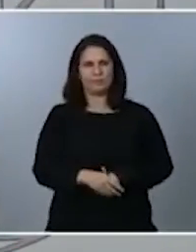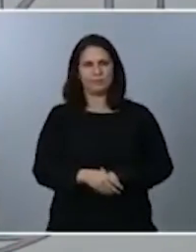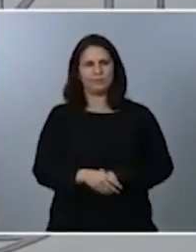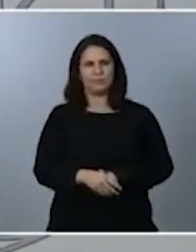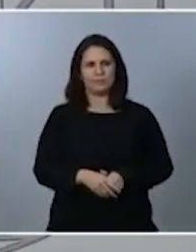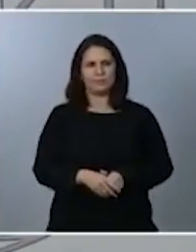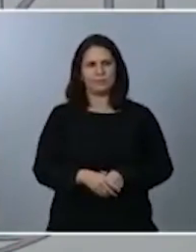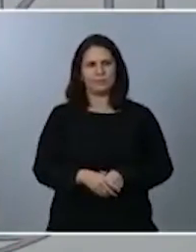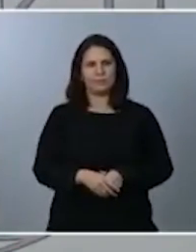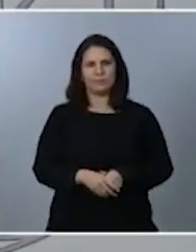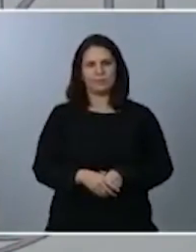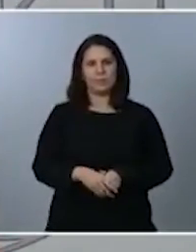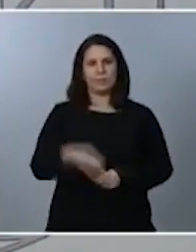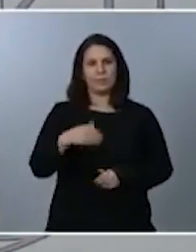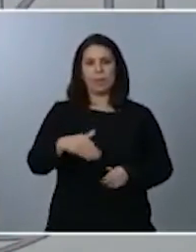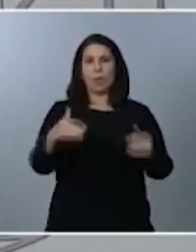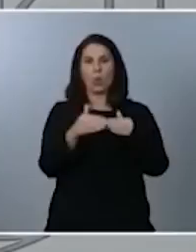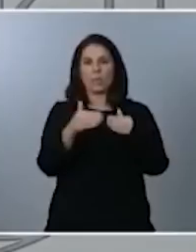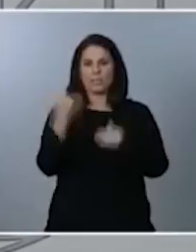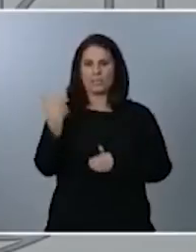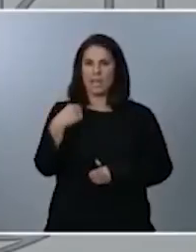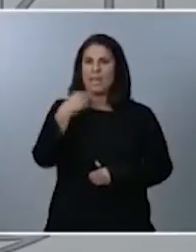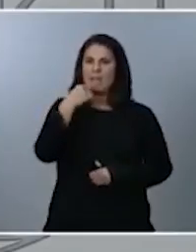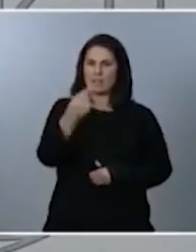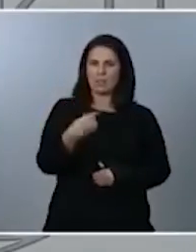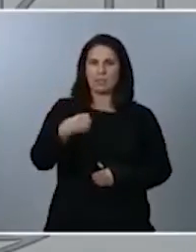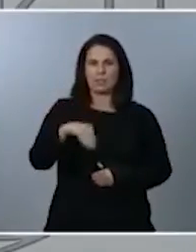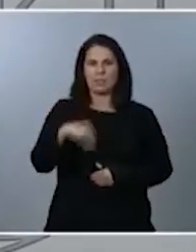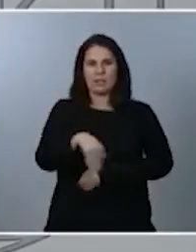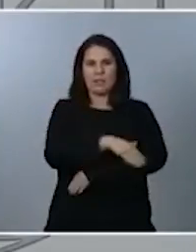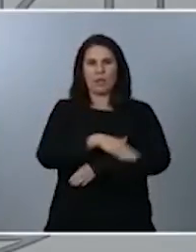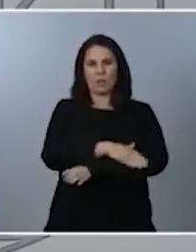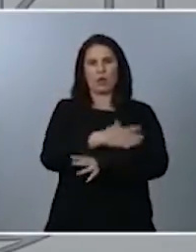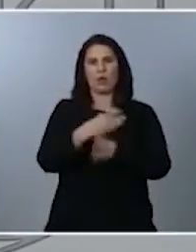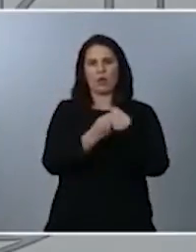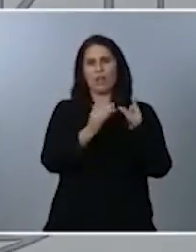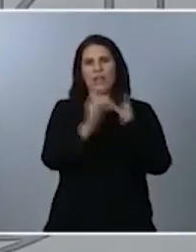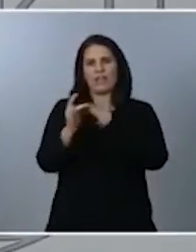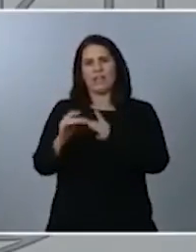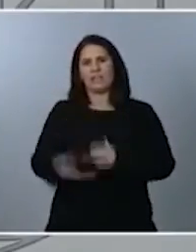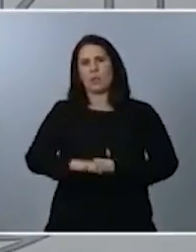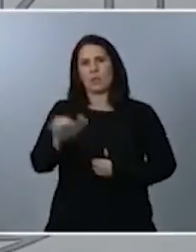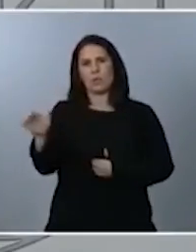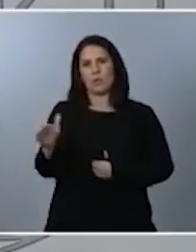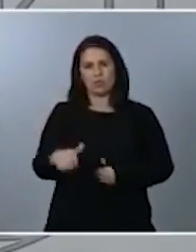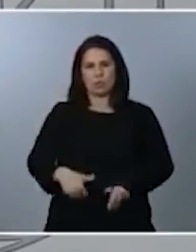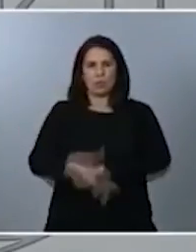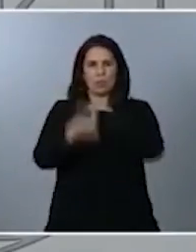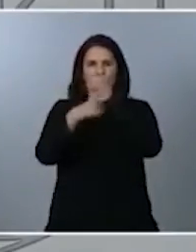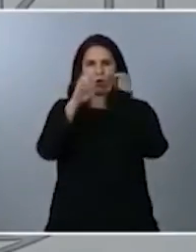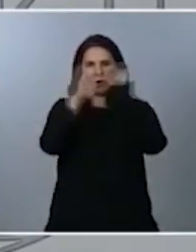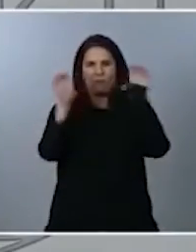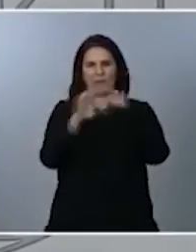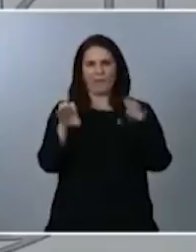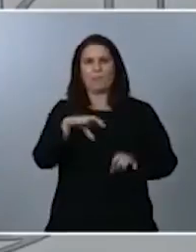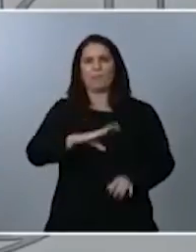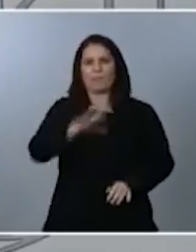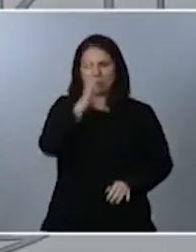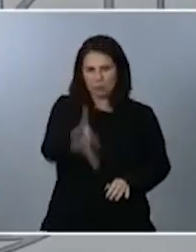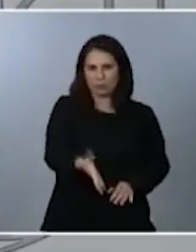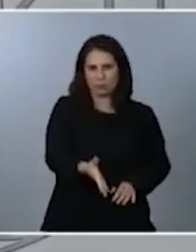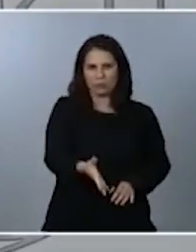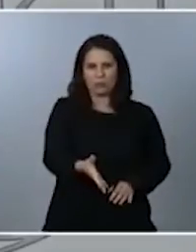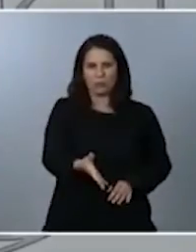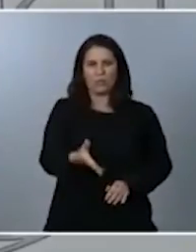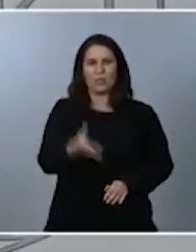comentado que el presidente del gobierno participa con otros líderes europeos en esa videoconferencia pero insisto además esta nueva petición